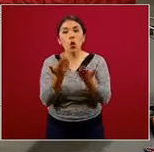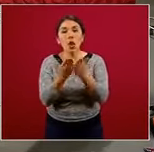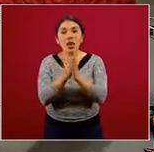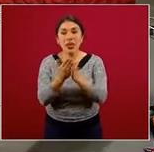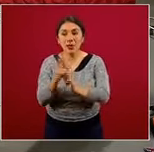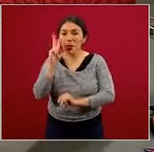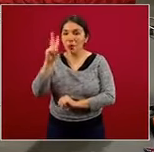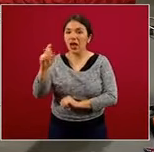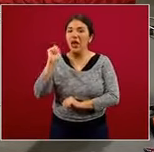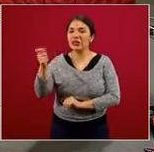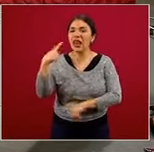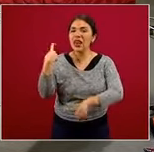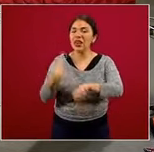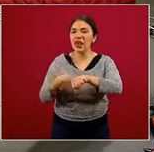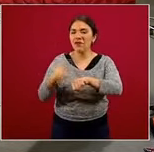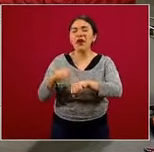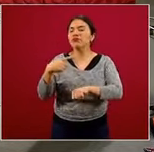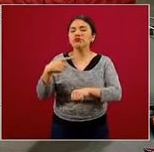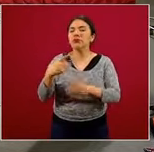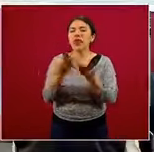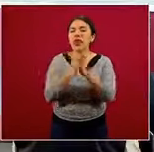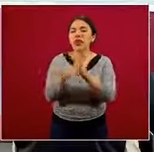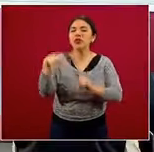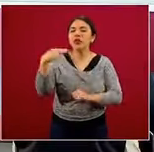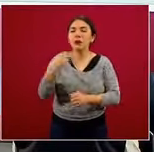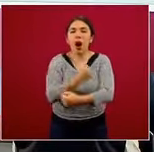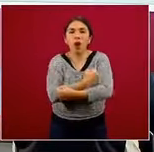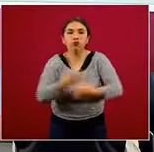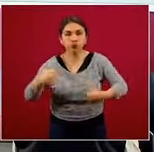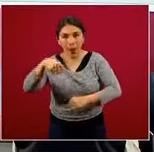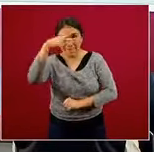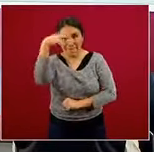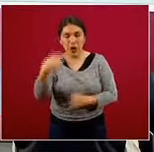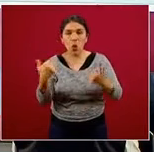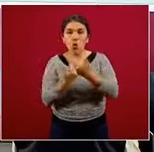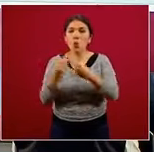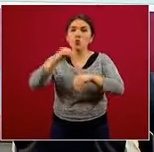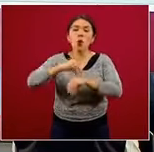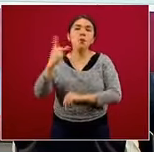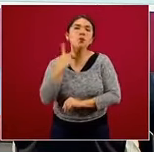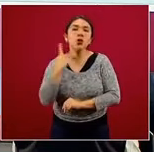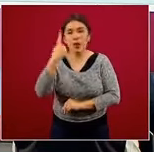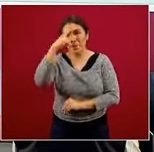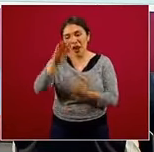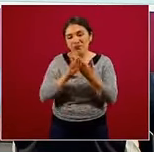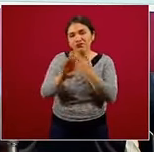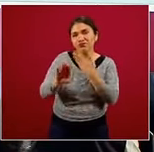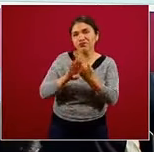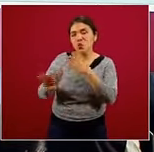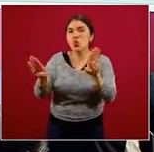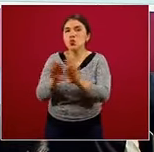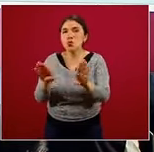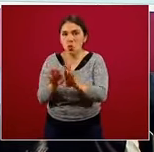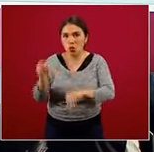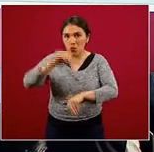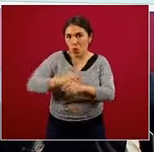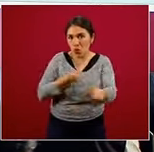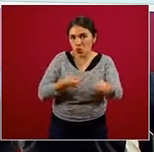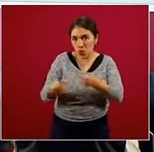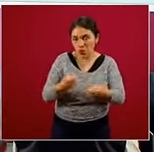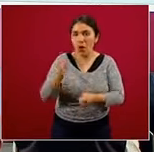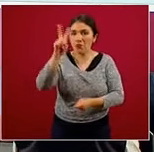el libro, La obesidad en México, Estado de la política pública y recomendaciones para su prevención y control, que